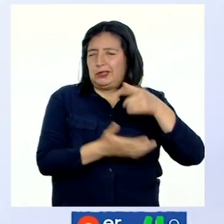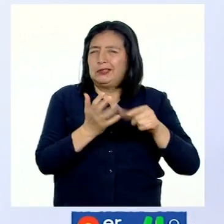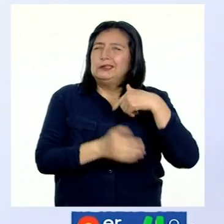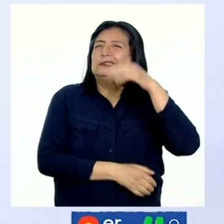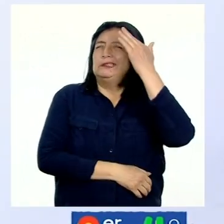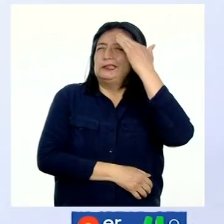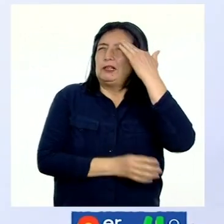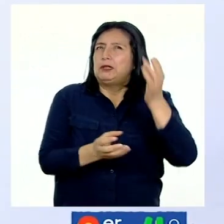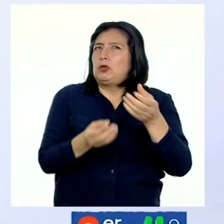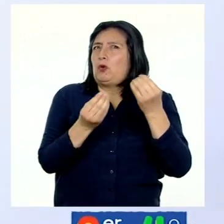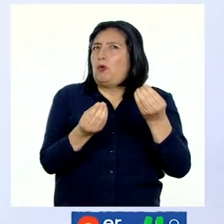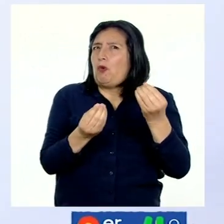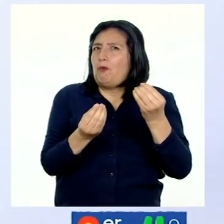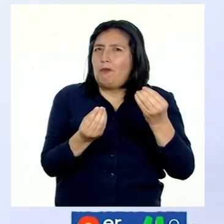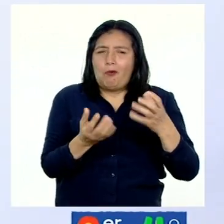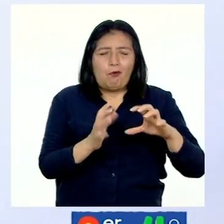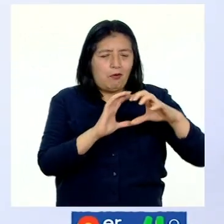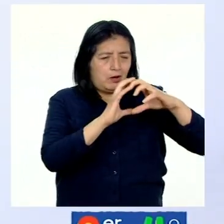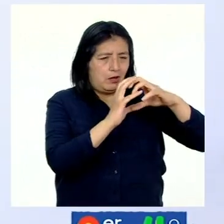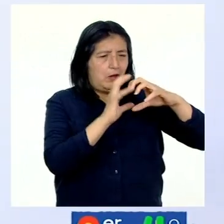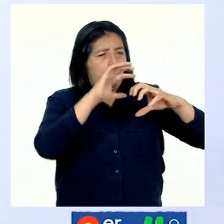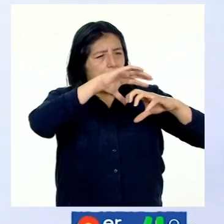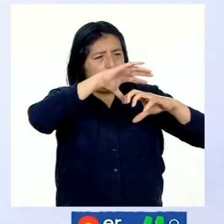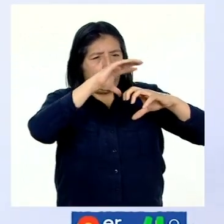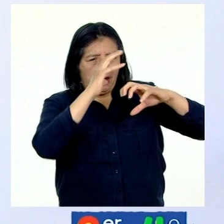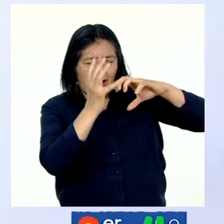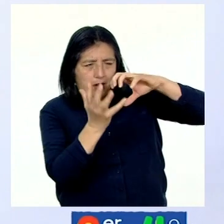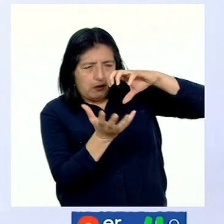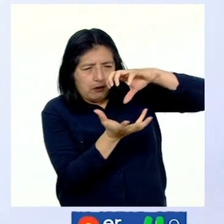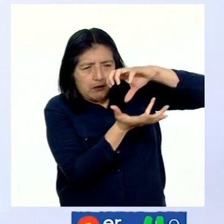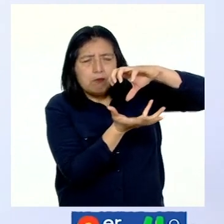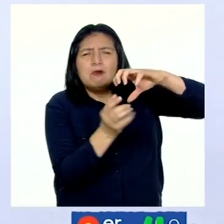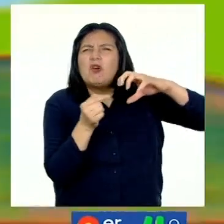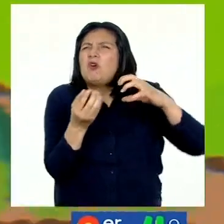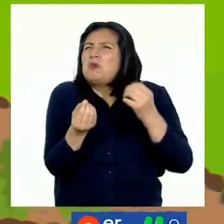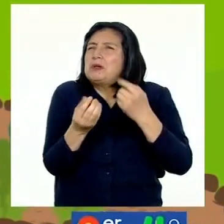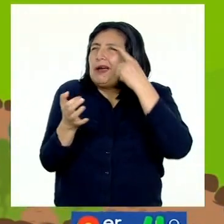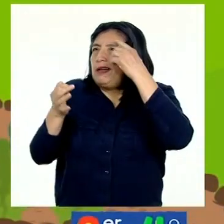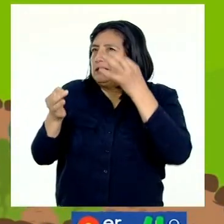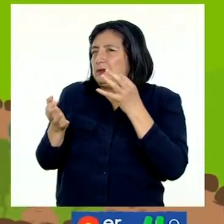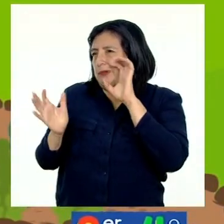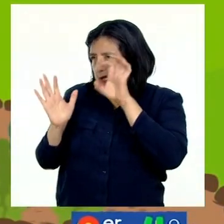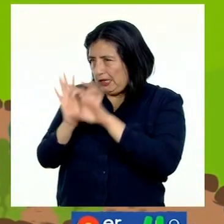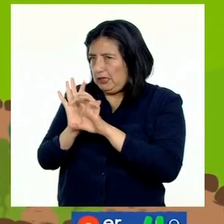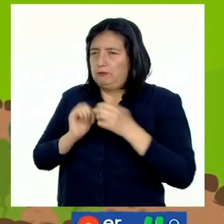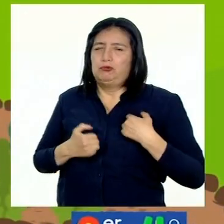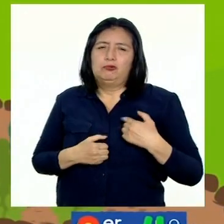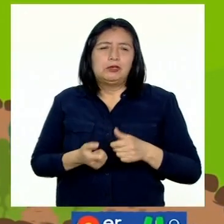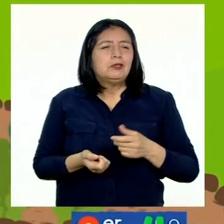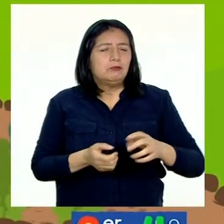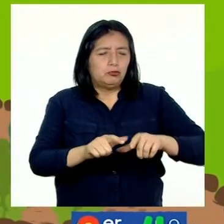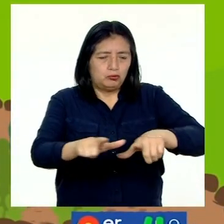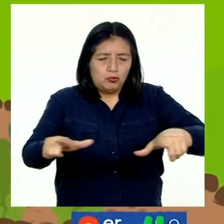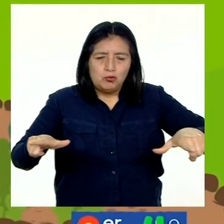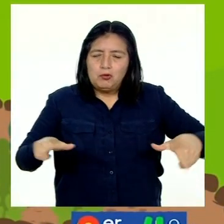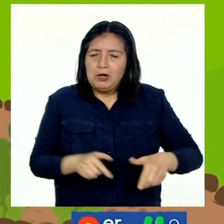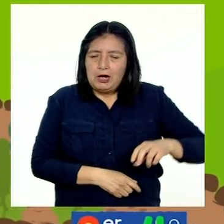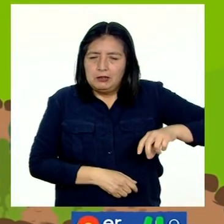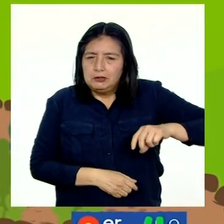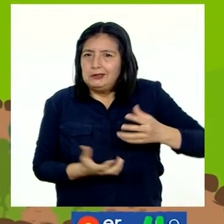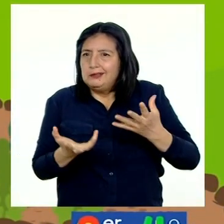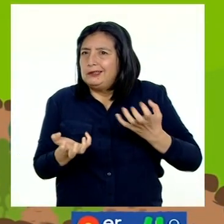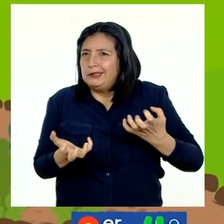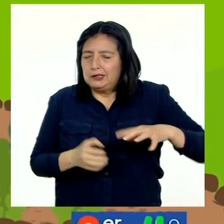comportamiento de la atmósfera nos ayuda a tomar decisiones. Por ejemplo, si tenemos un campo y queremos